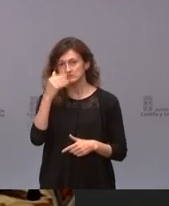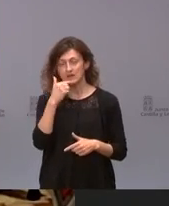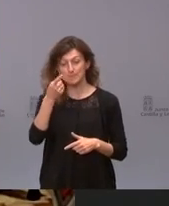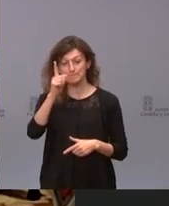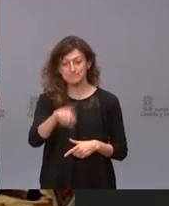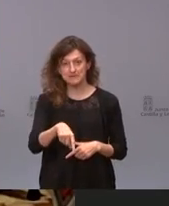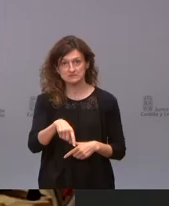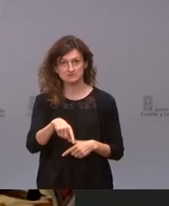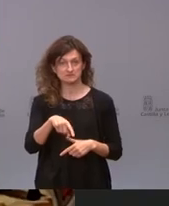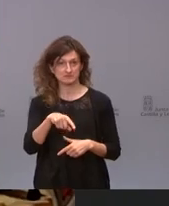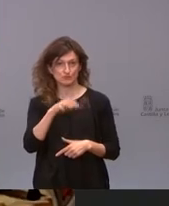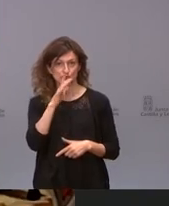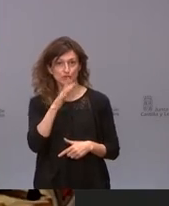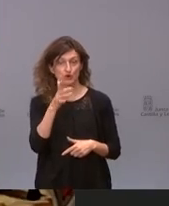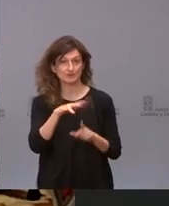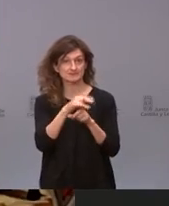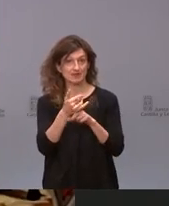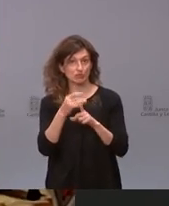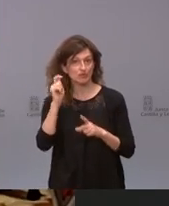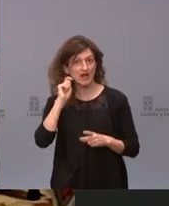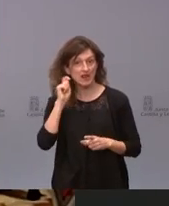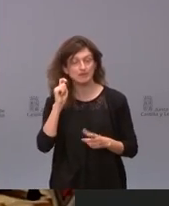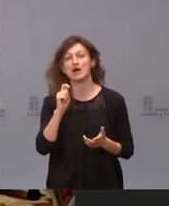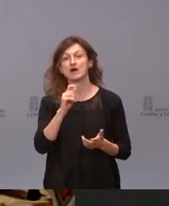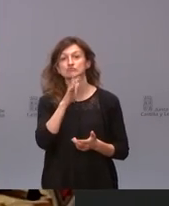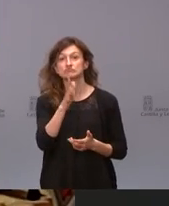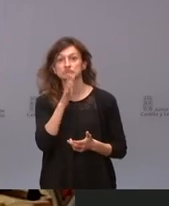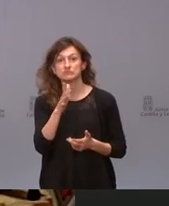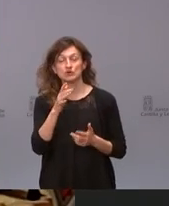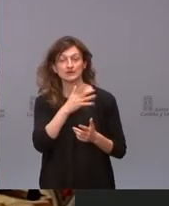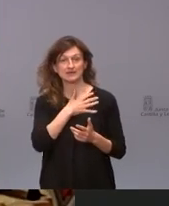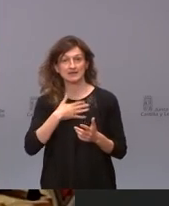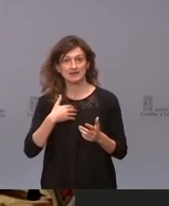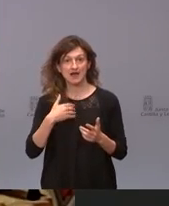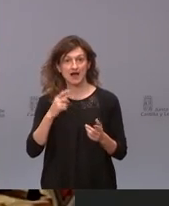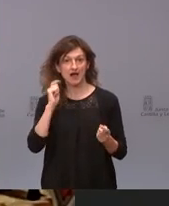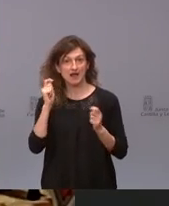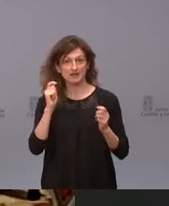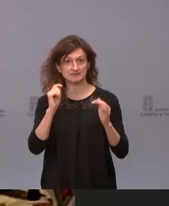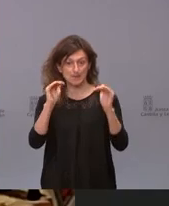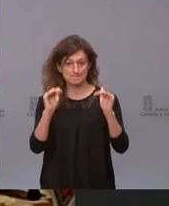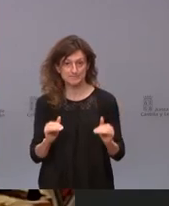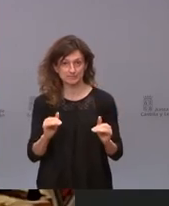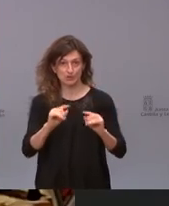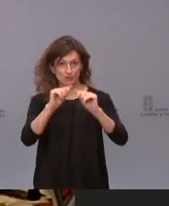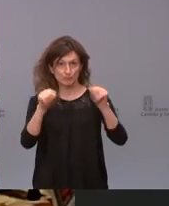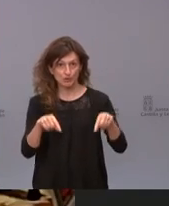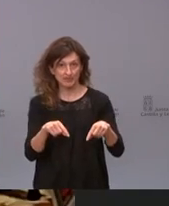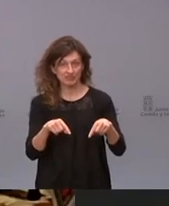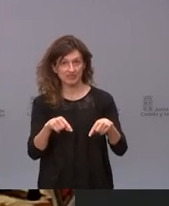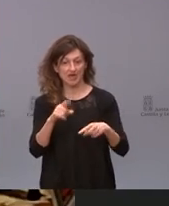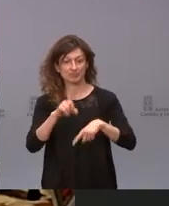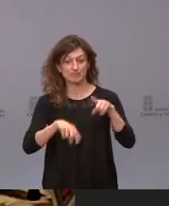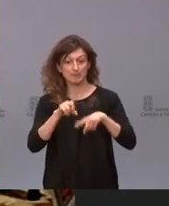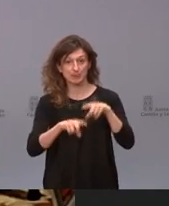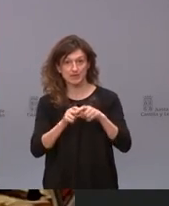mes que en principio queda del estado de alarma el poder reducir el nivel de alerta en provincias en función de